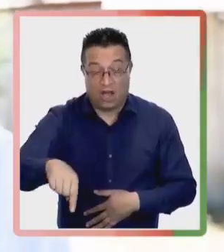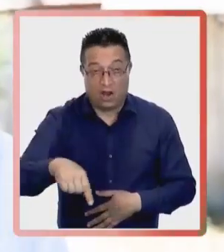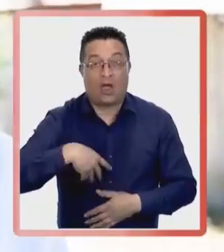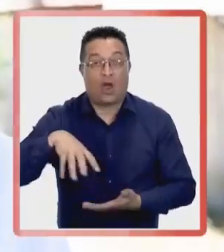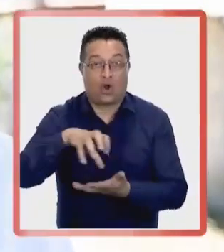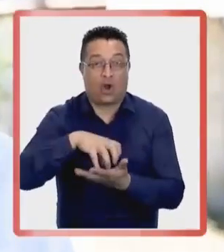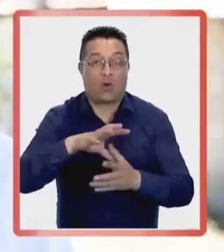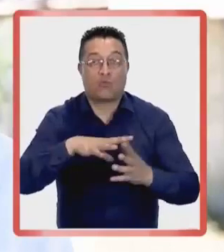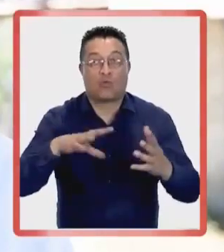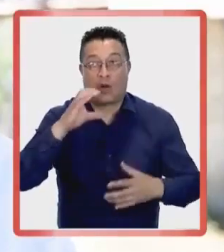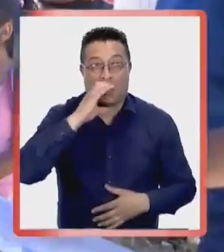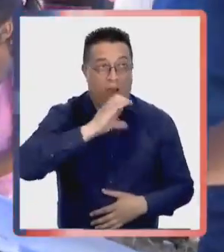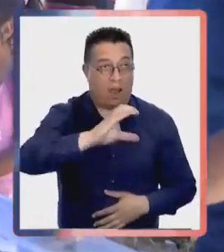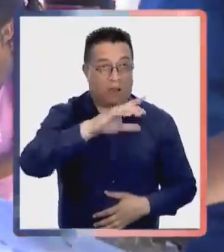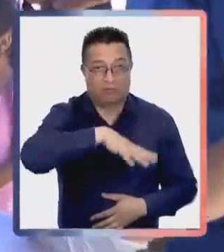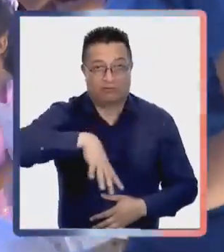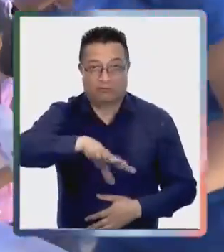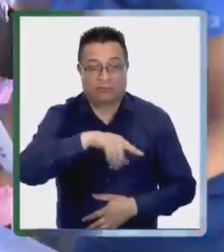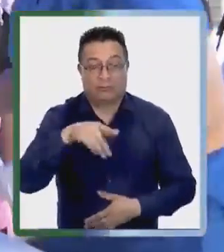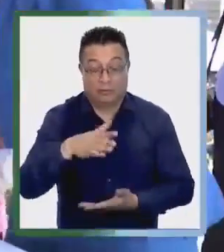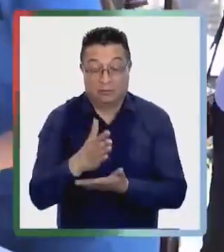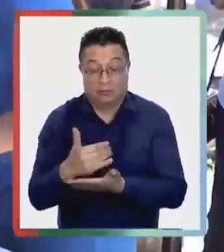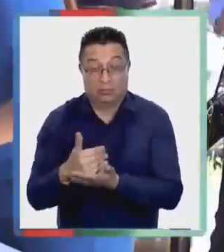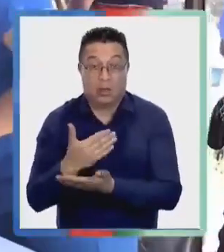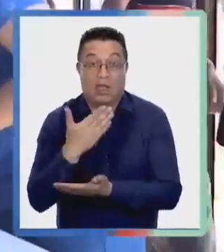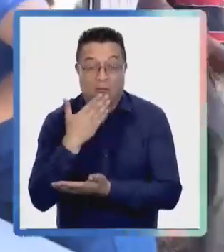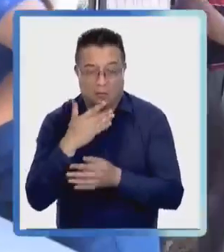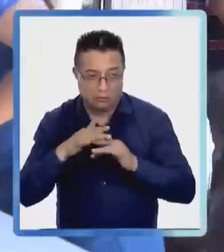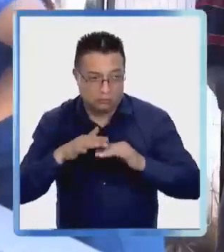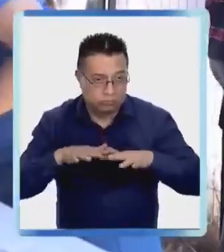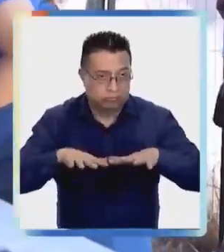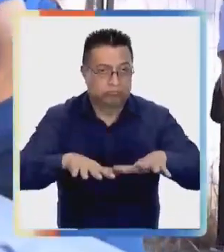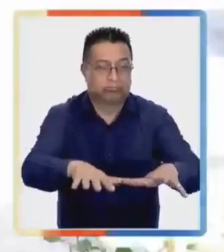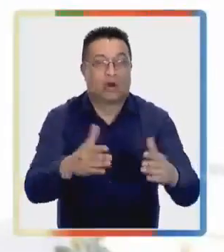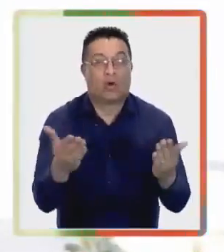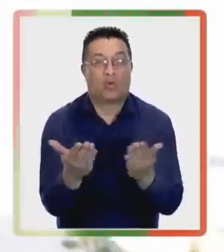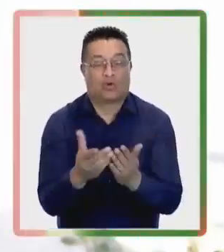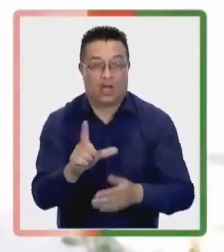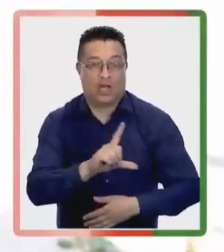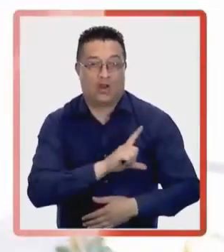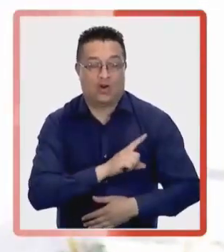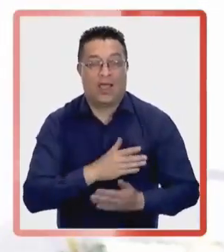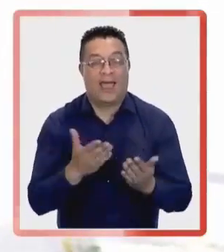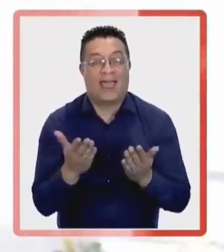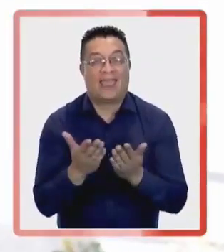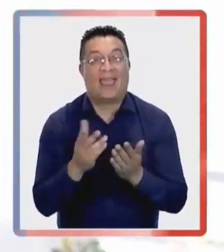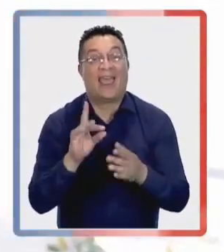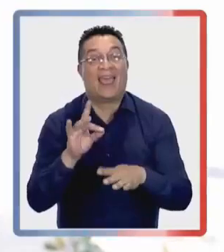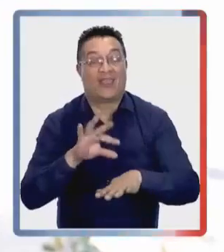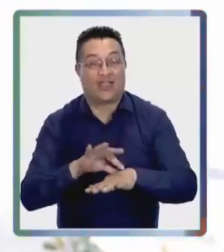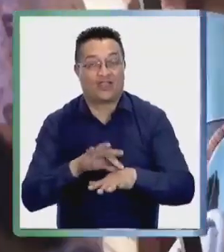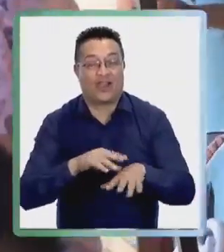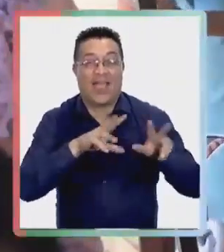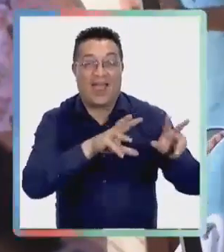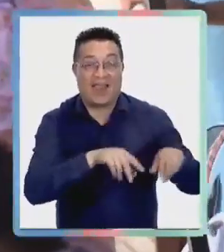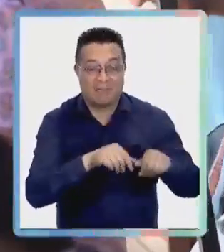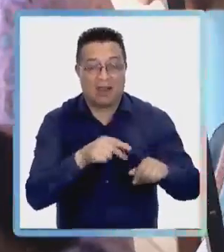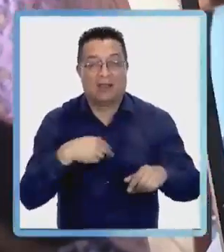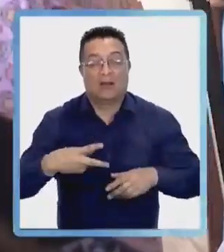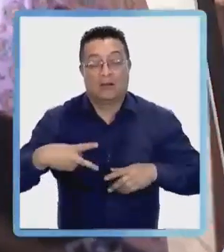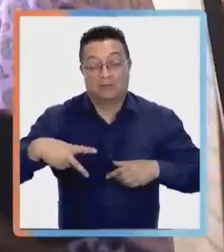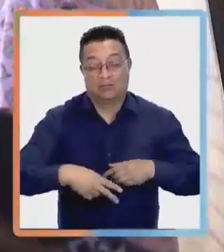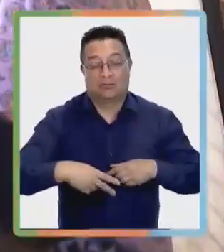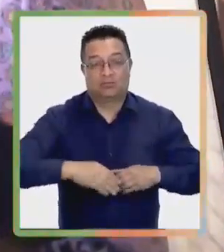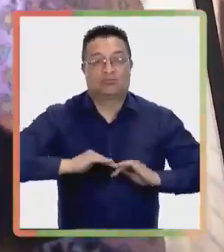que es una comuna muy rural. Incluyó el operativo un despliegue junto con el Colegio de Veterinarios de Linares para esterilización